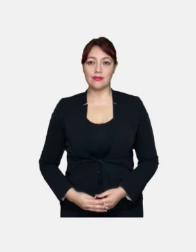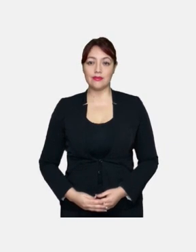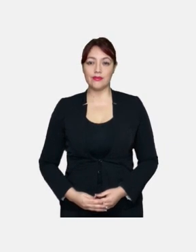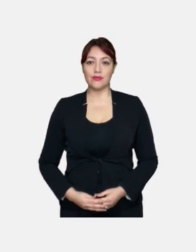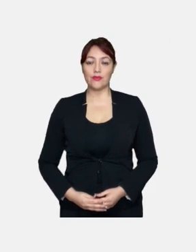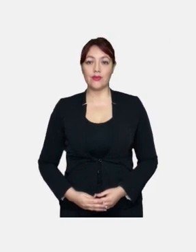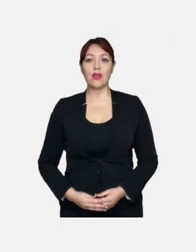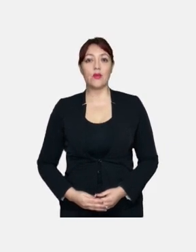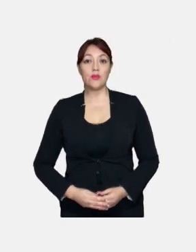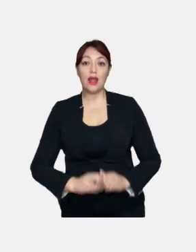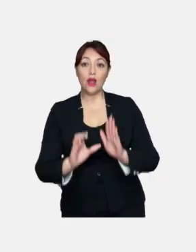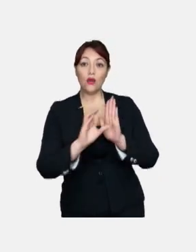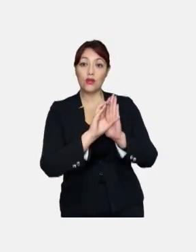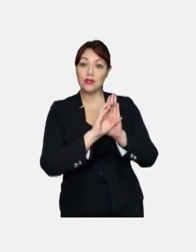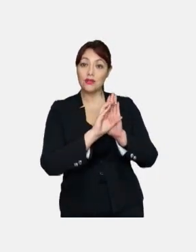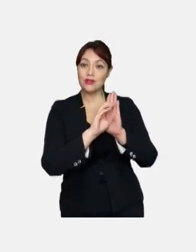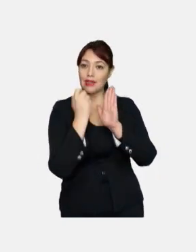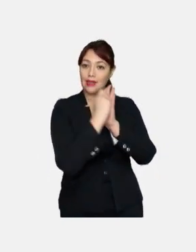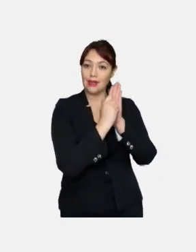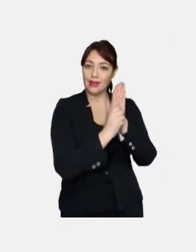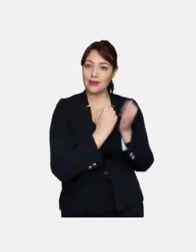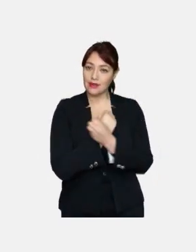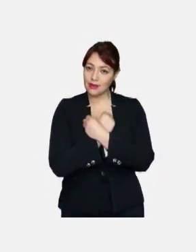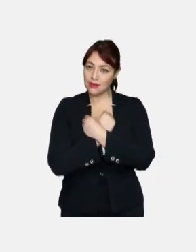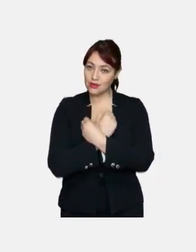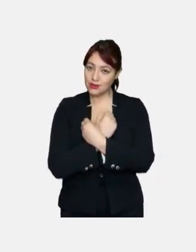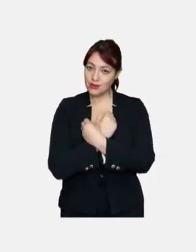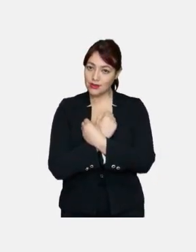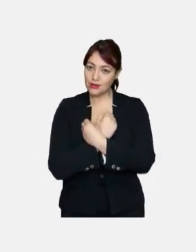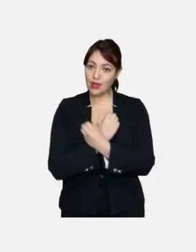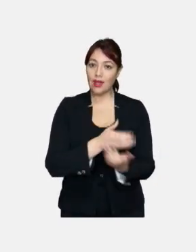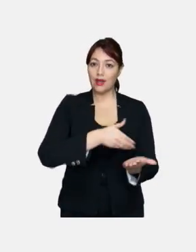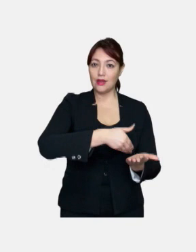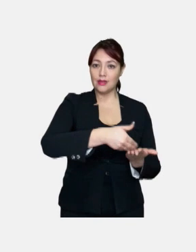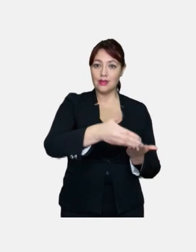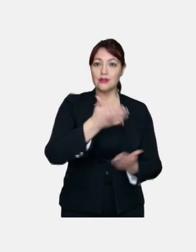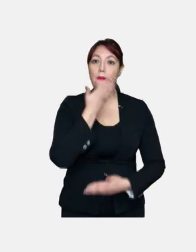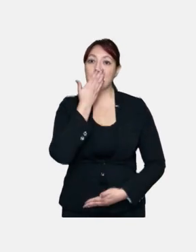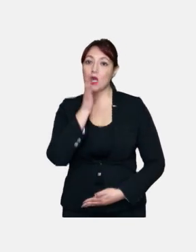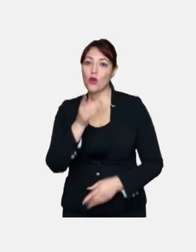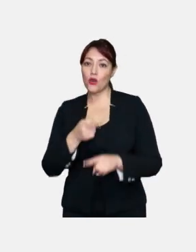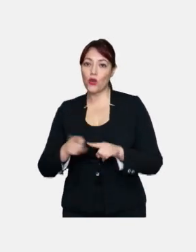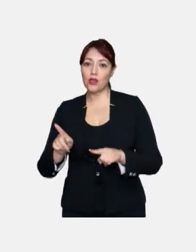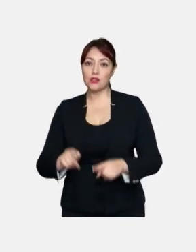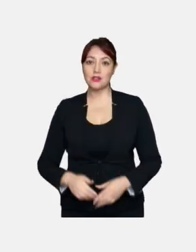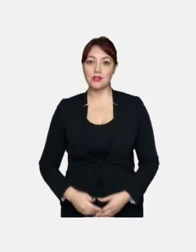Por una constitución escrita con amor. Rechaza por una mejor.